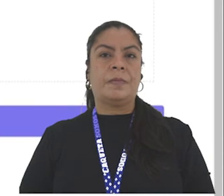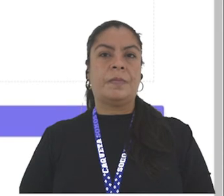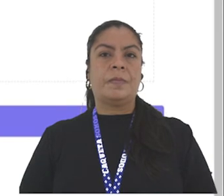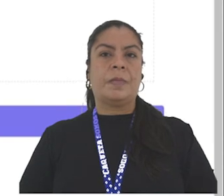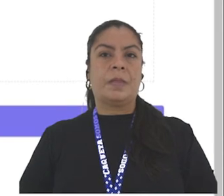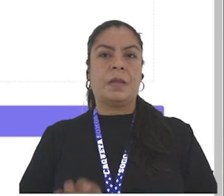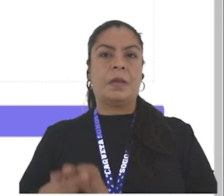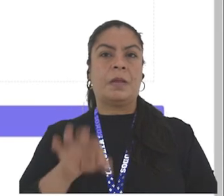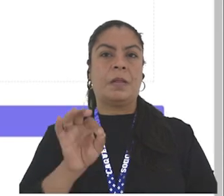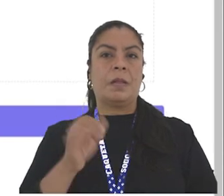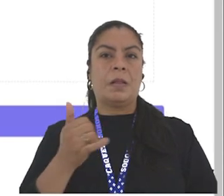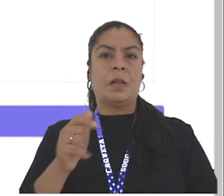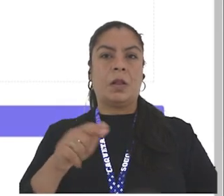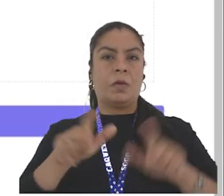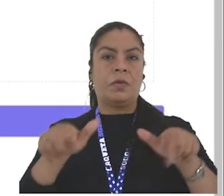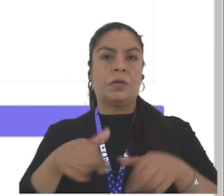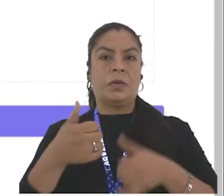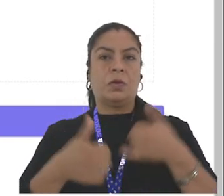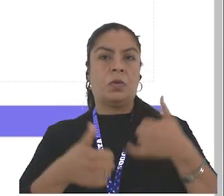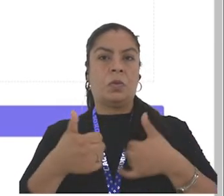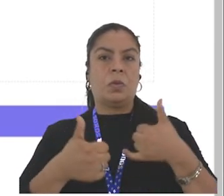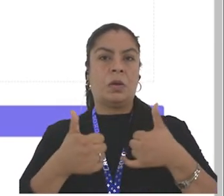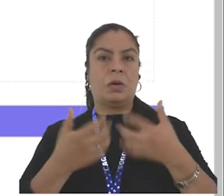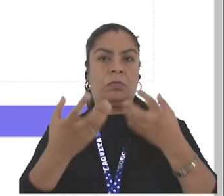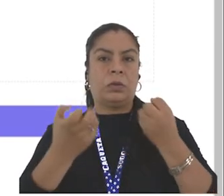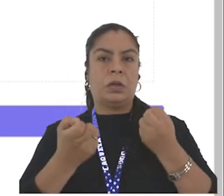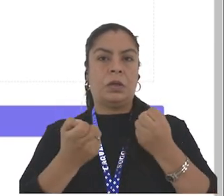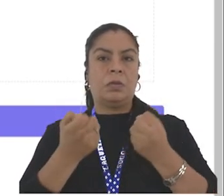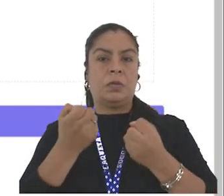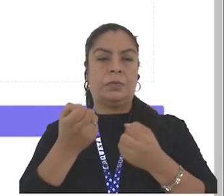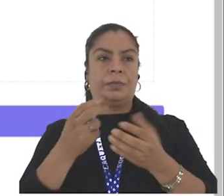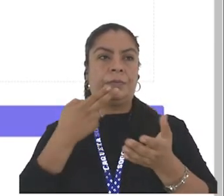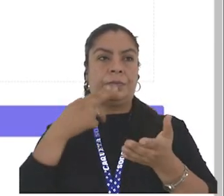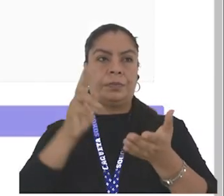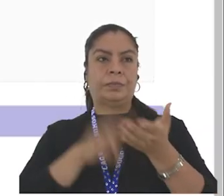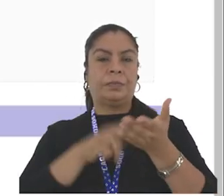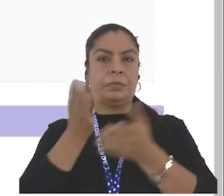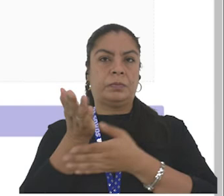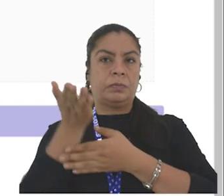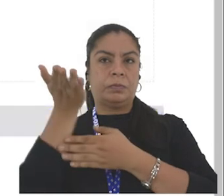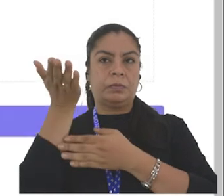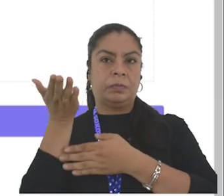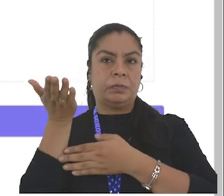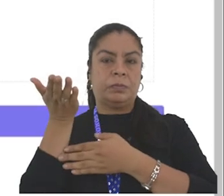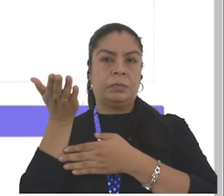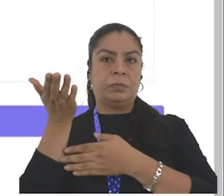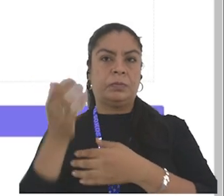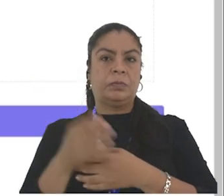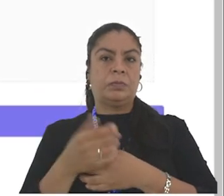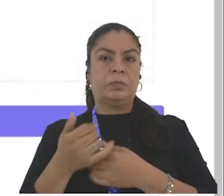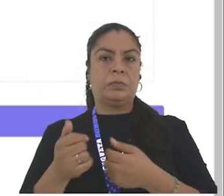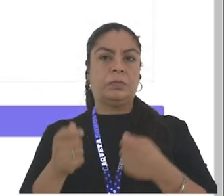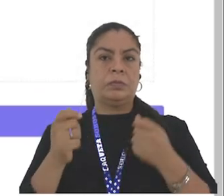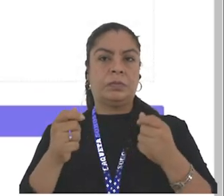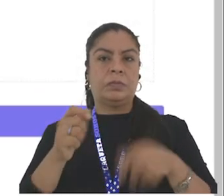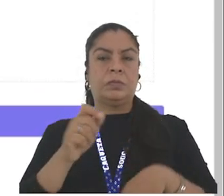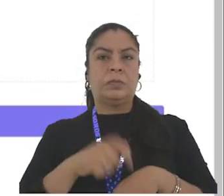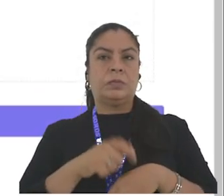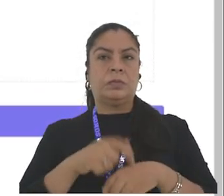seleccionamos una oficina, o a la cual queremos que llegue esta solicitud, el tipo de servicio,